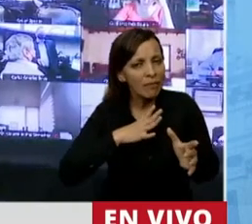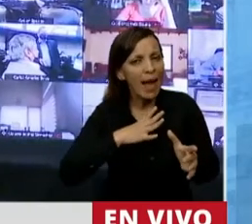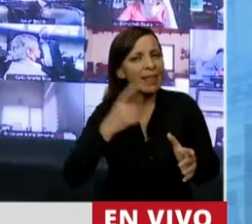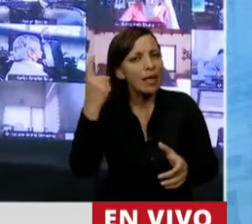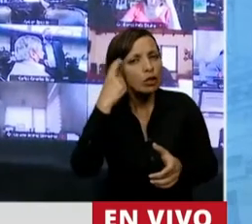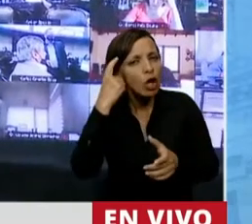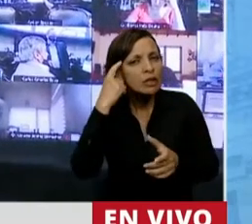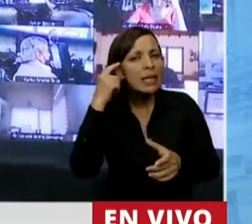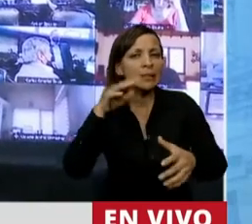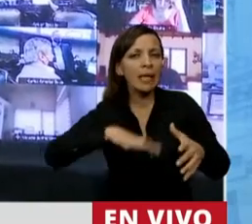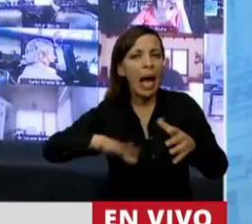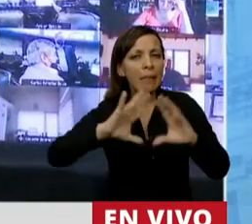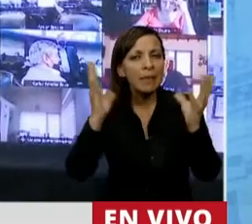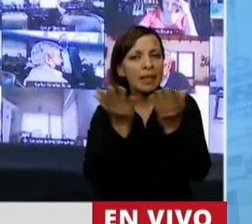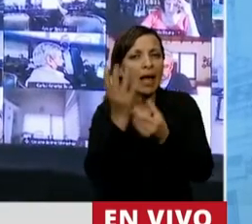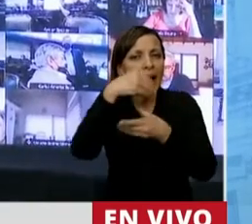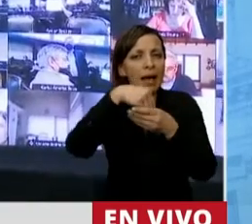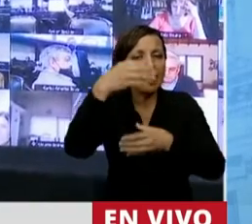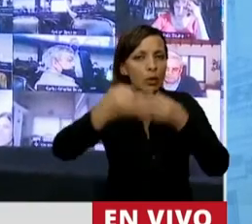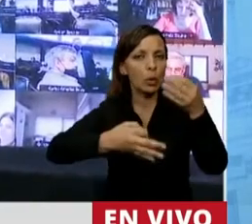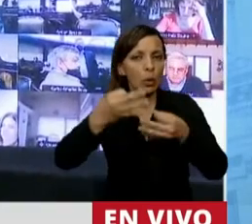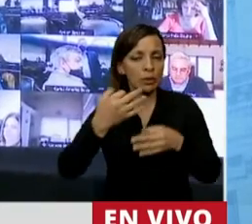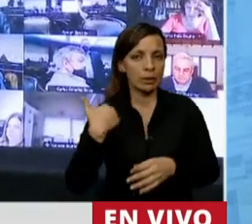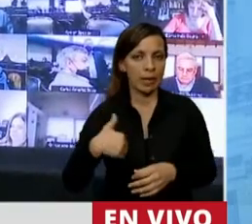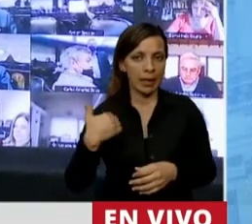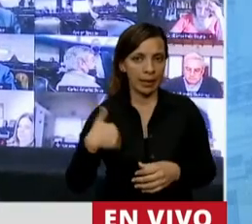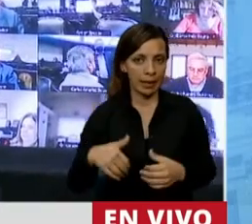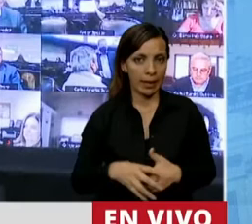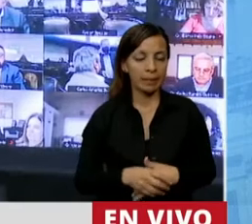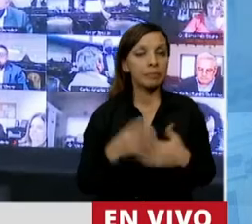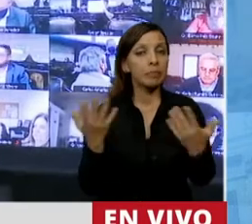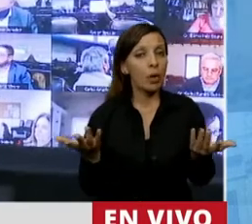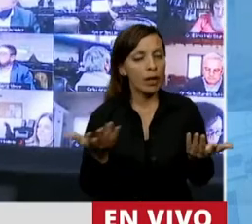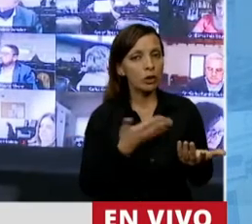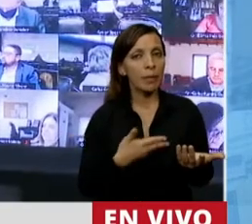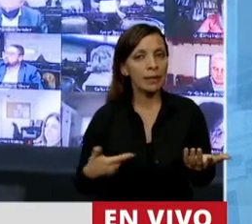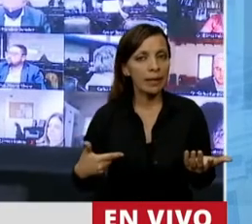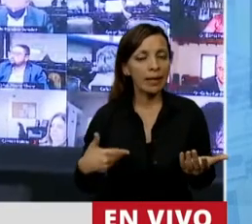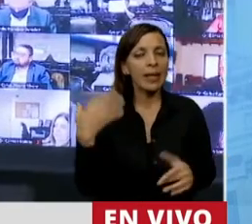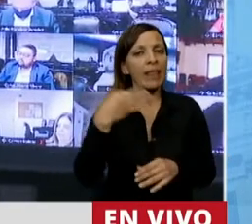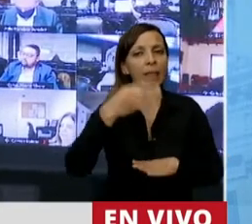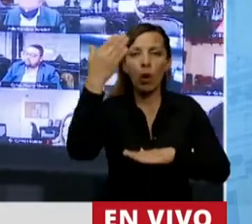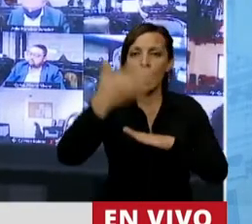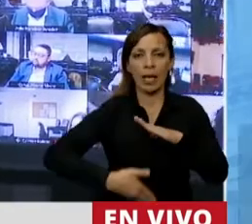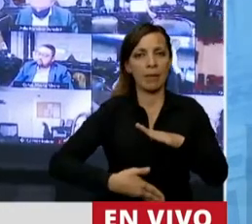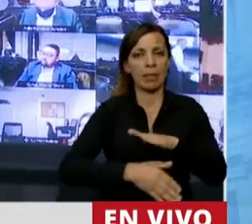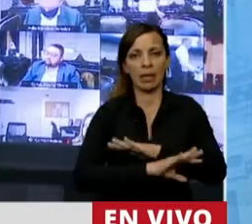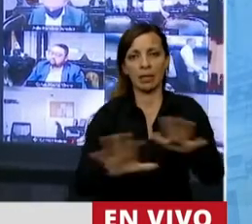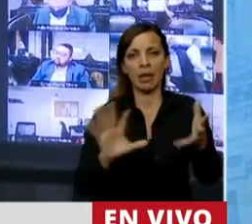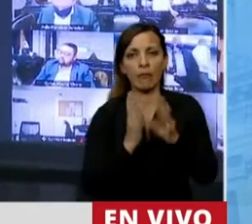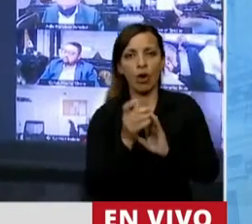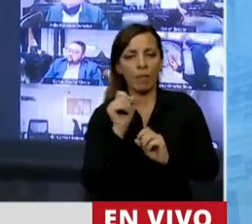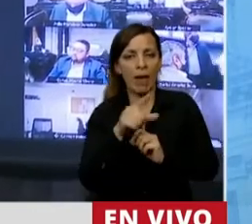ambiental en la justicia argentina. Señor Presidente, tenemos que poner un límite a las prácticas